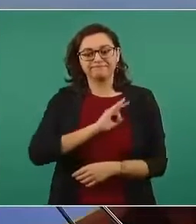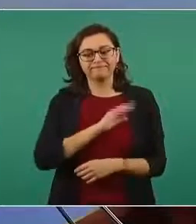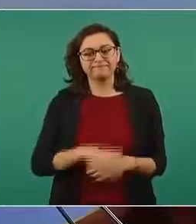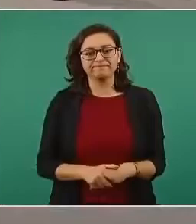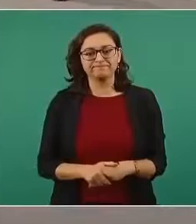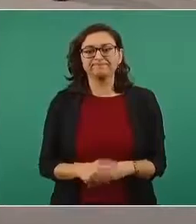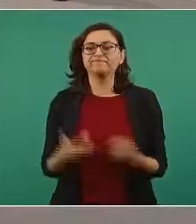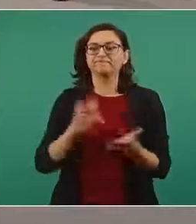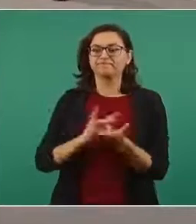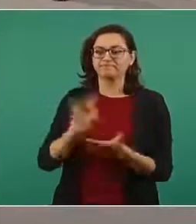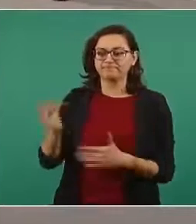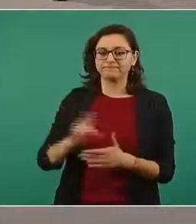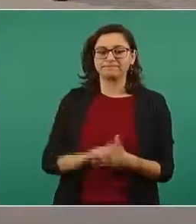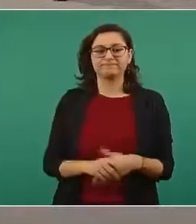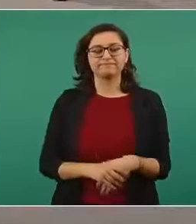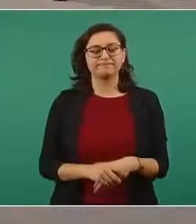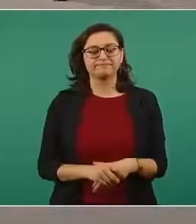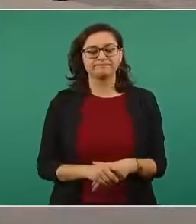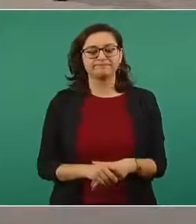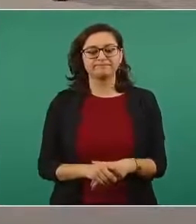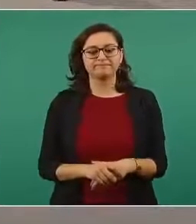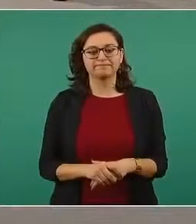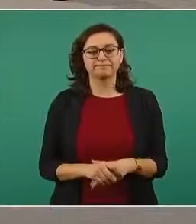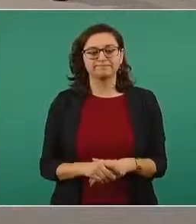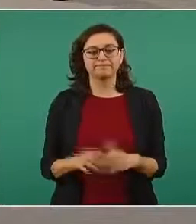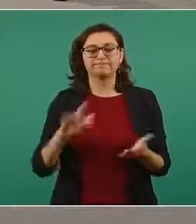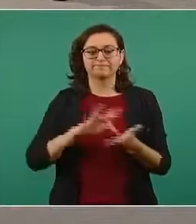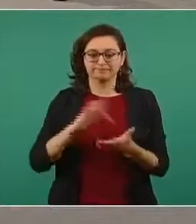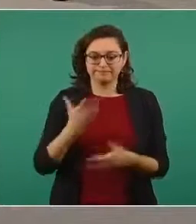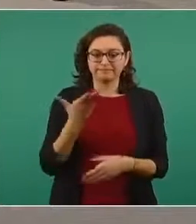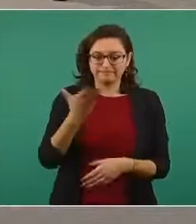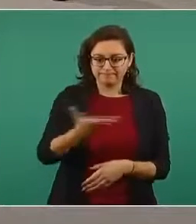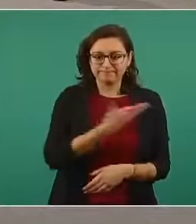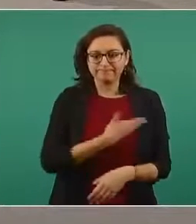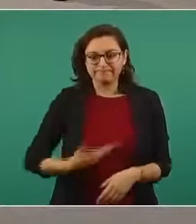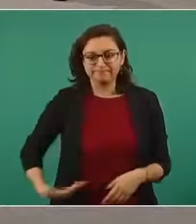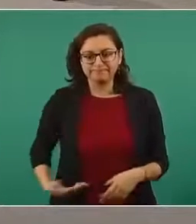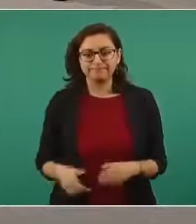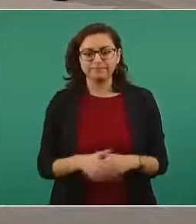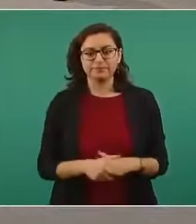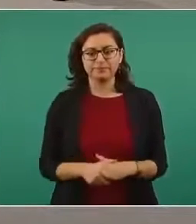Gracias. Muchas gracias. Gracias. Gracias a usted, señor presidente.